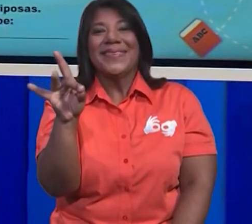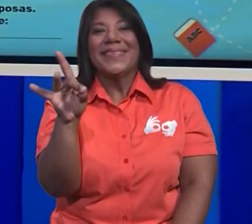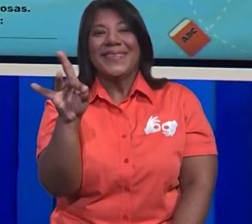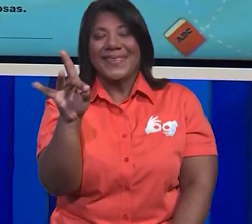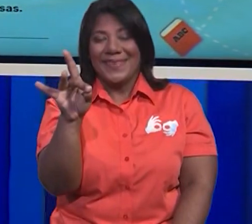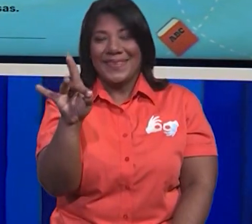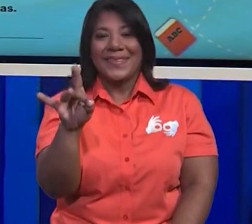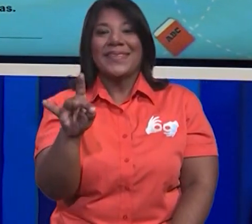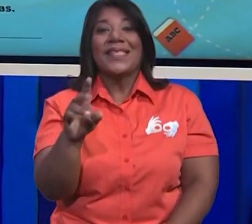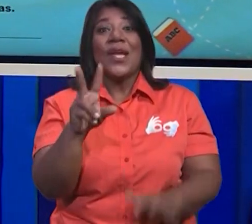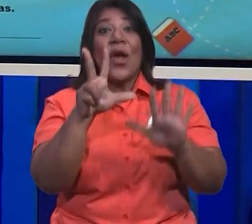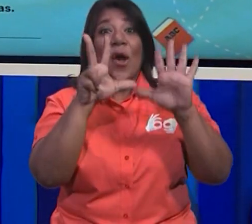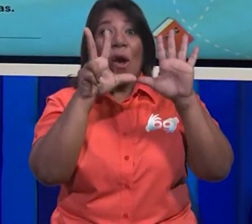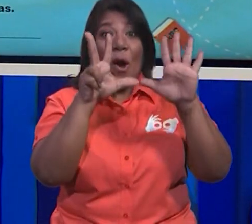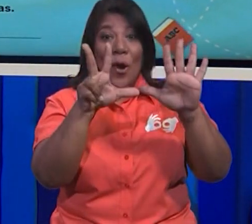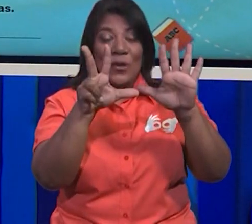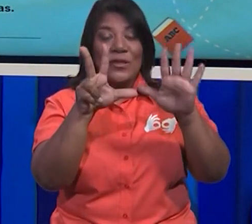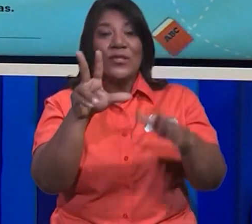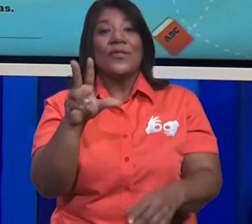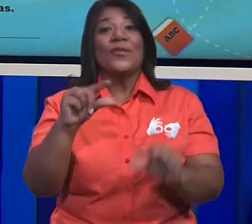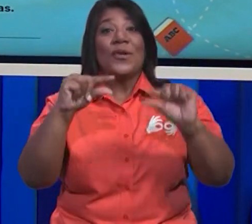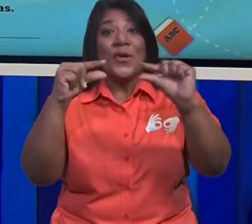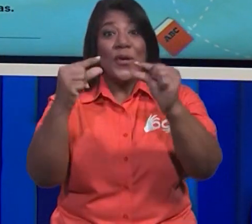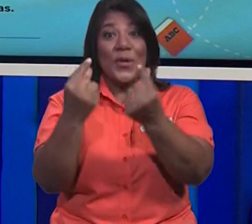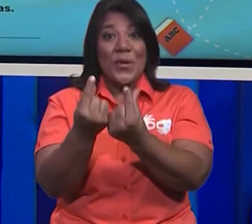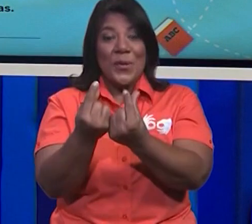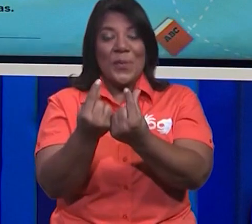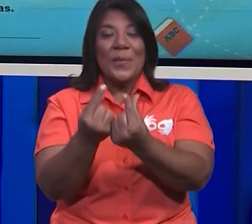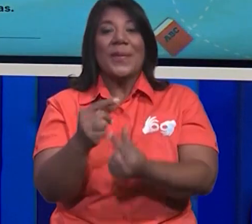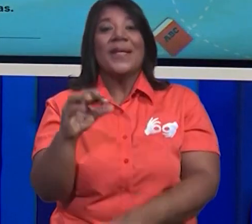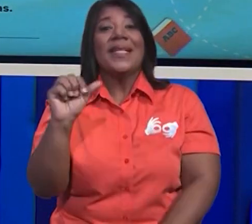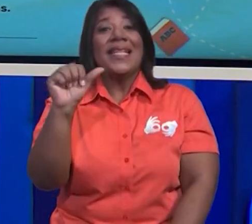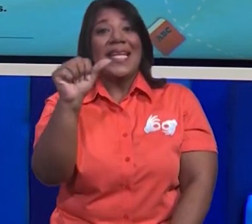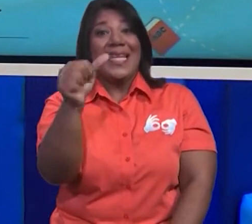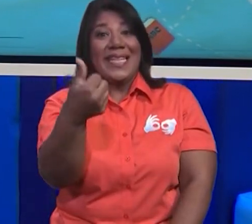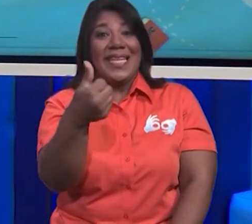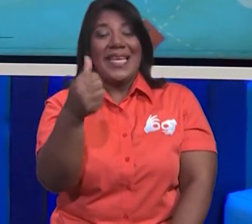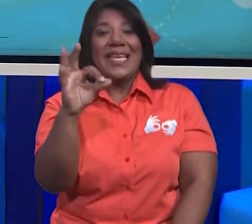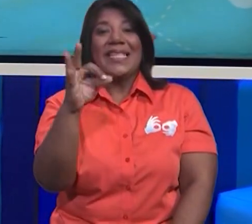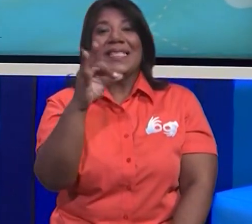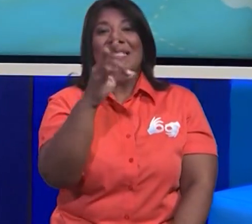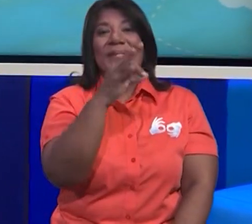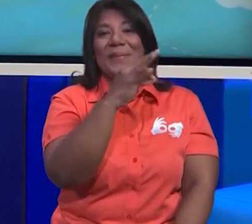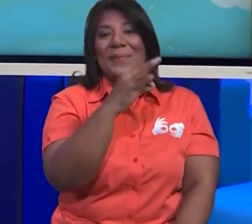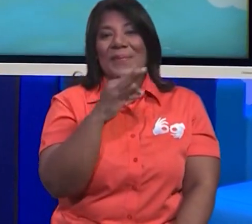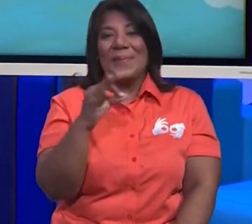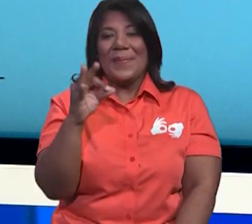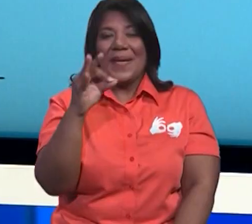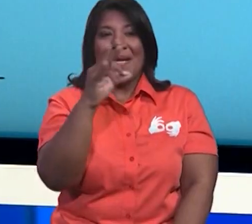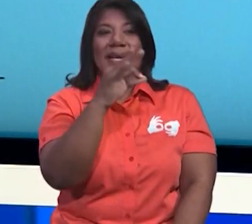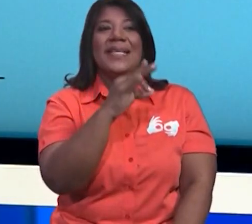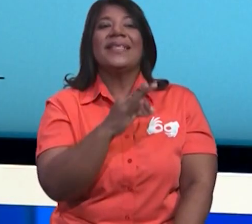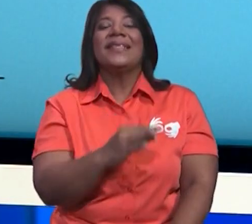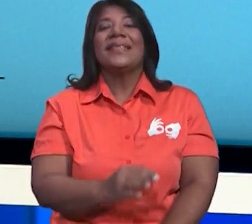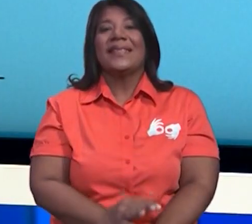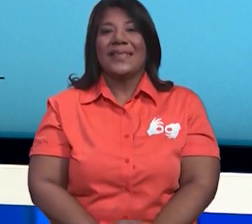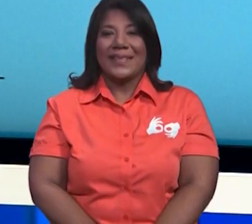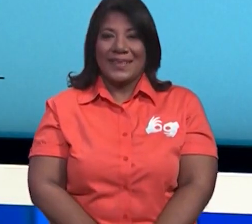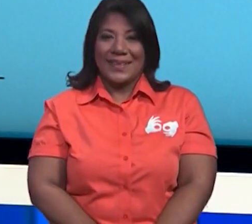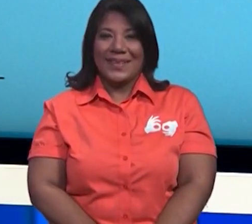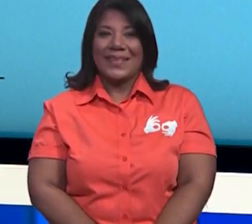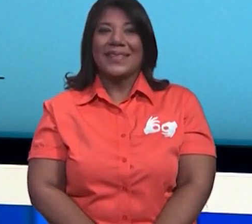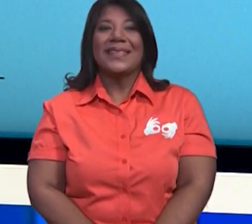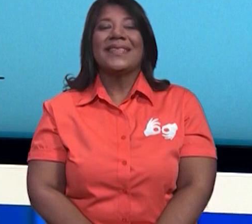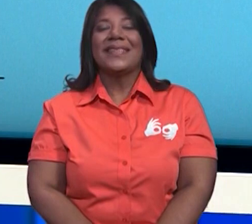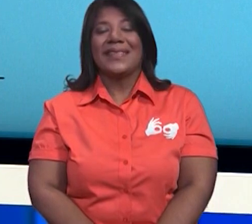Vamos aquí. Habilitamos rapidito. Tenemos 8 grupos de